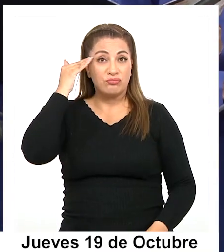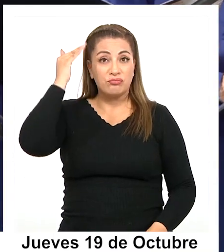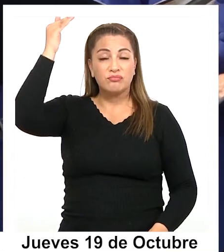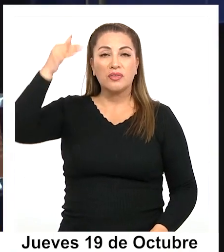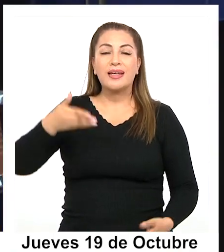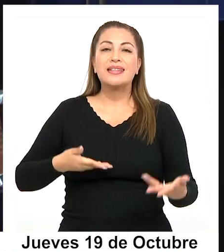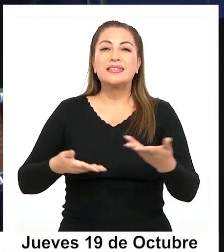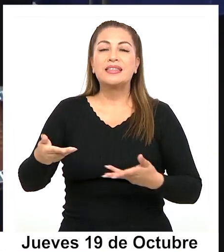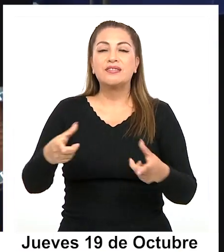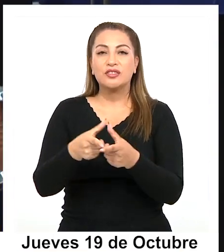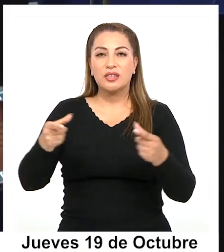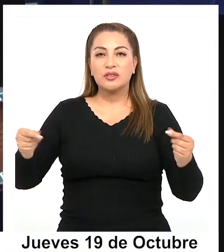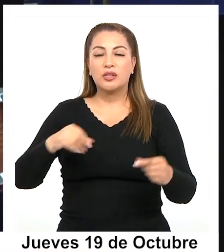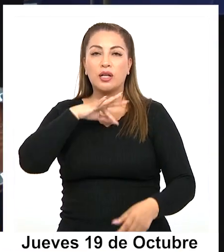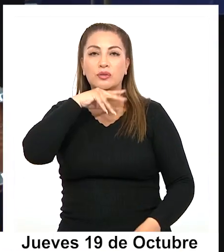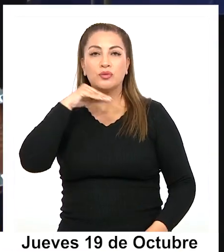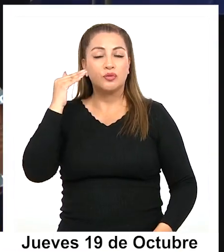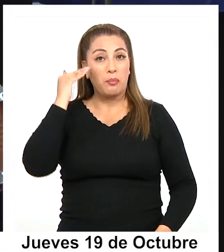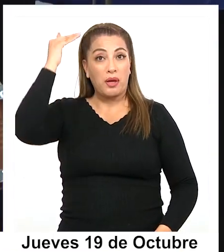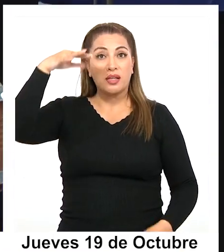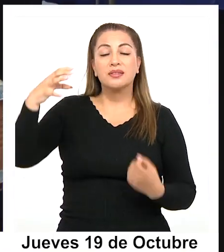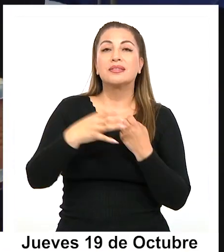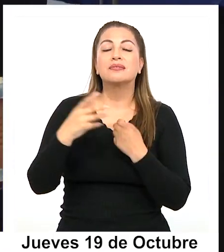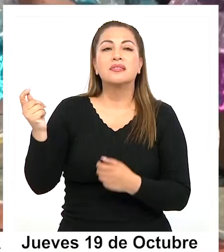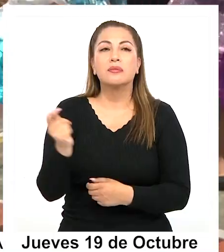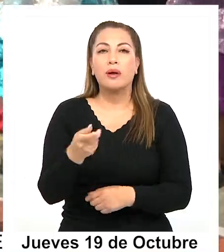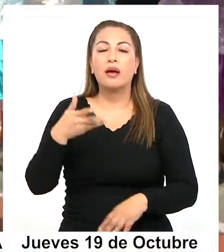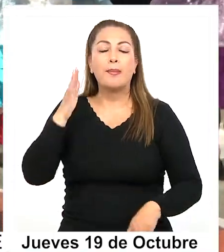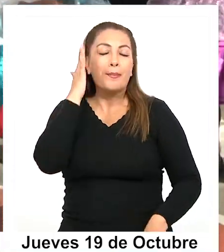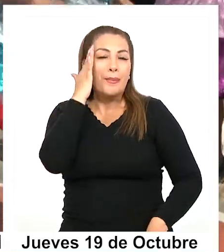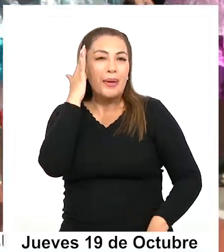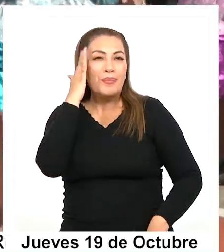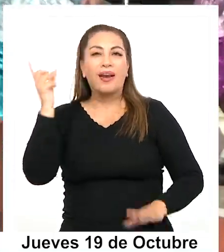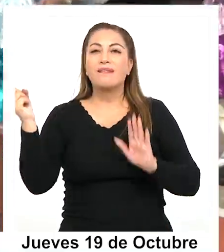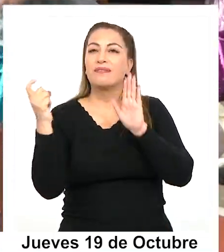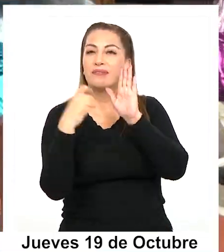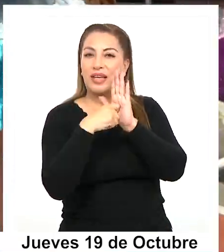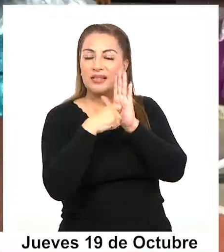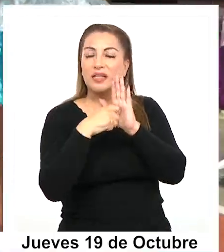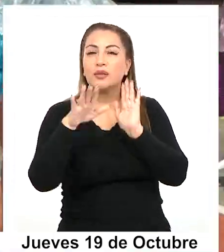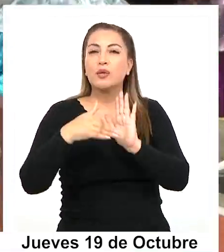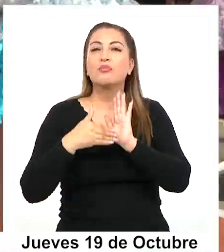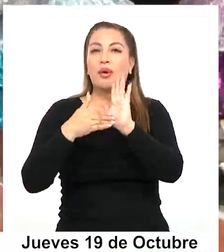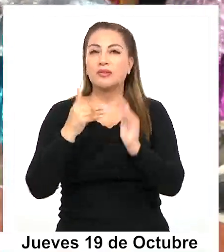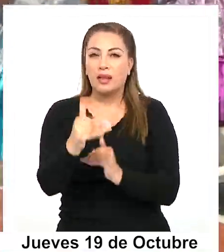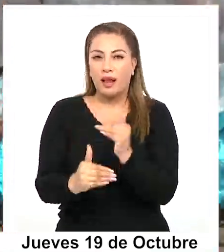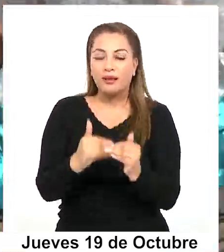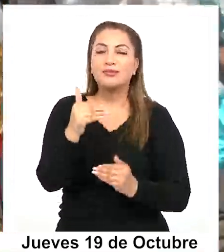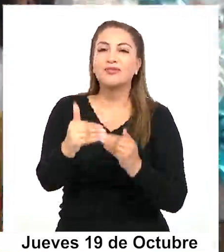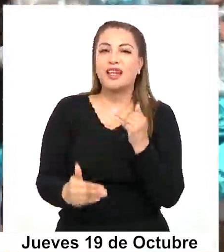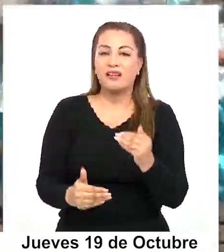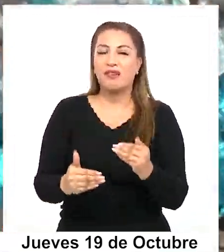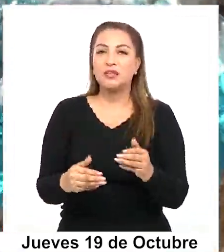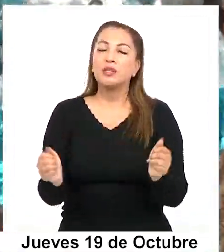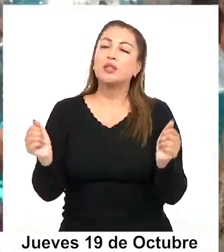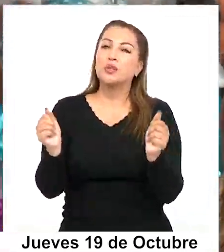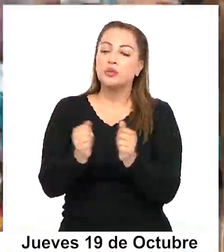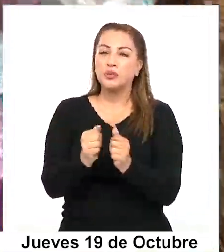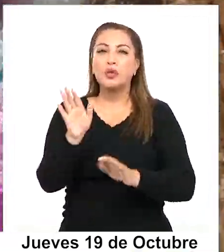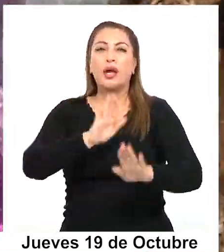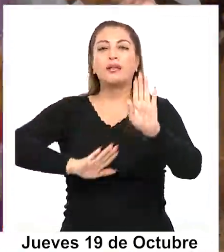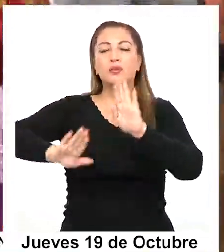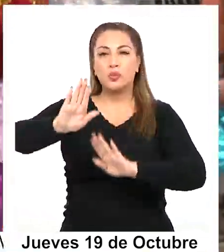el Servicio Nacional del Adulto Mayor en nuestra región conmemoró la fecha destacando los avances en acompañamiento y